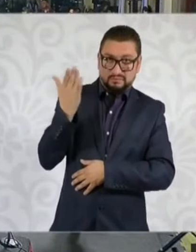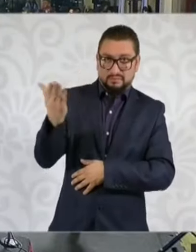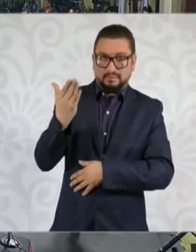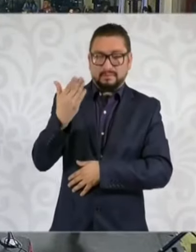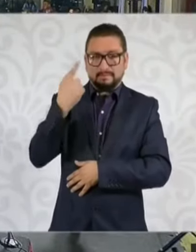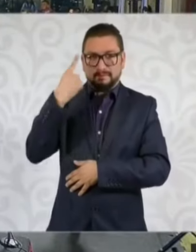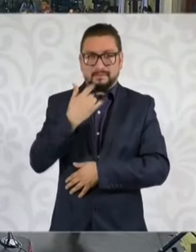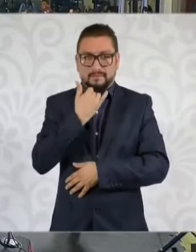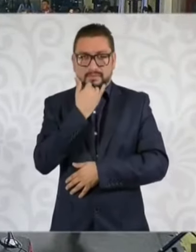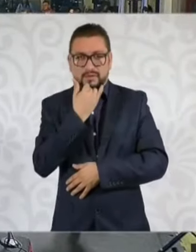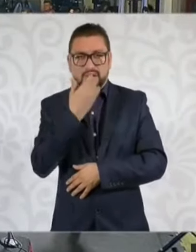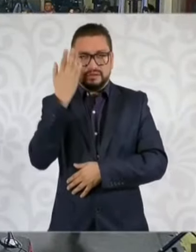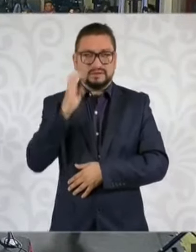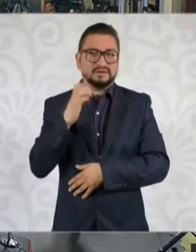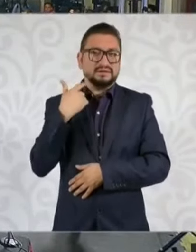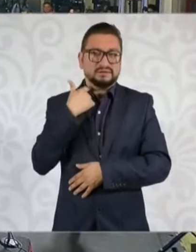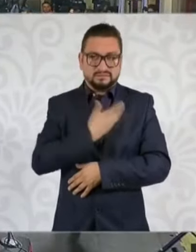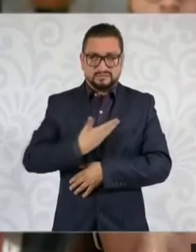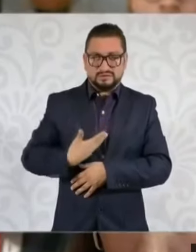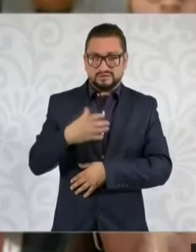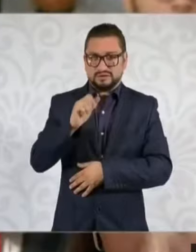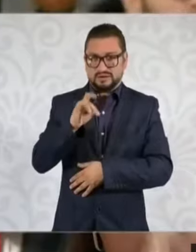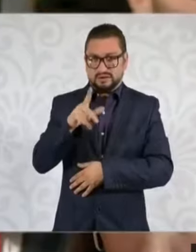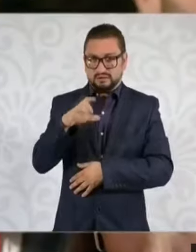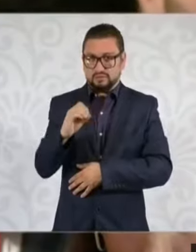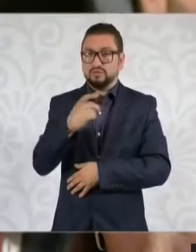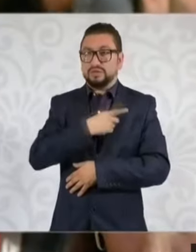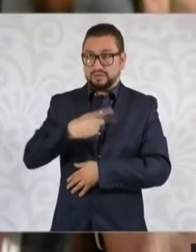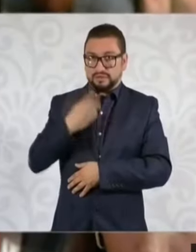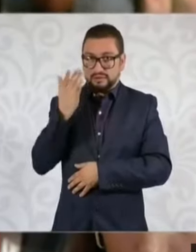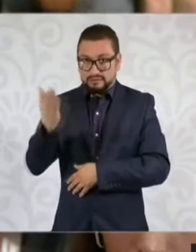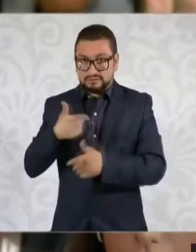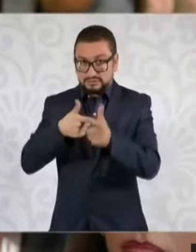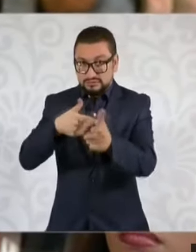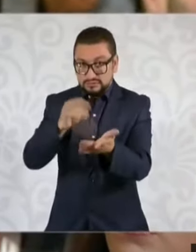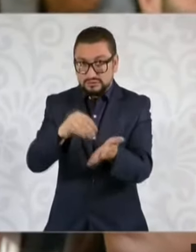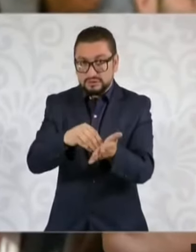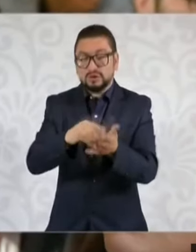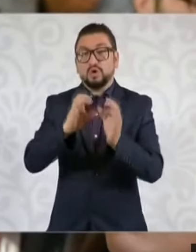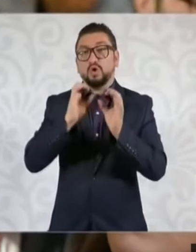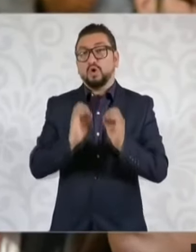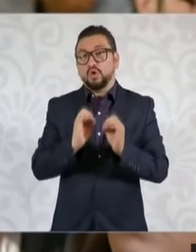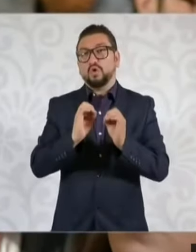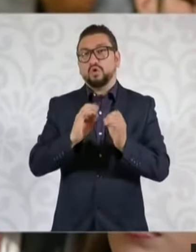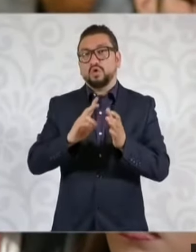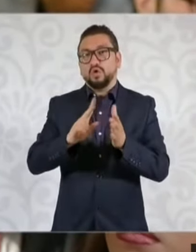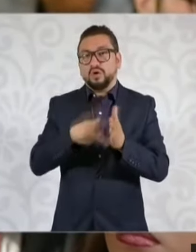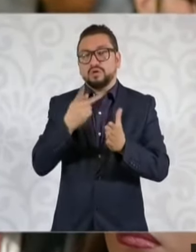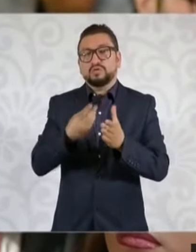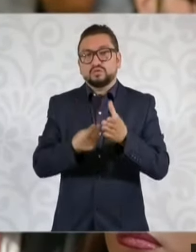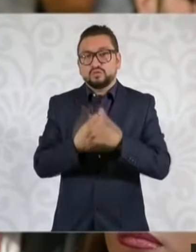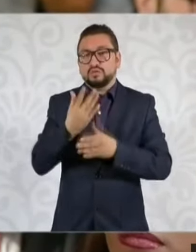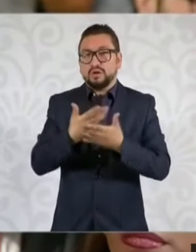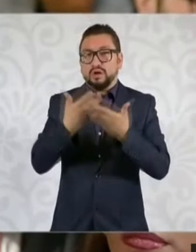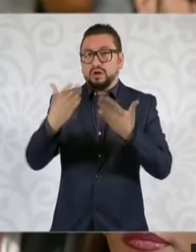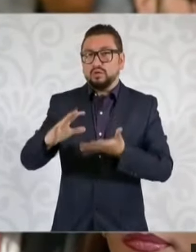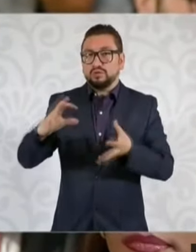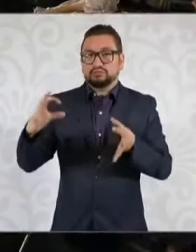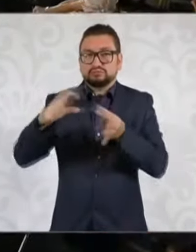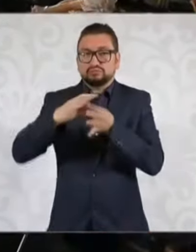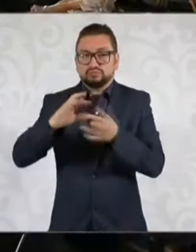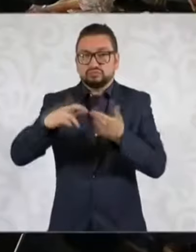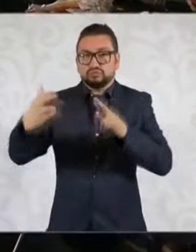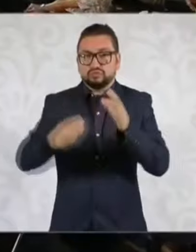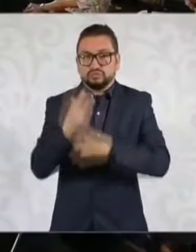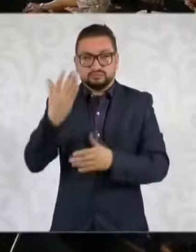solicitó el expresidente Andrés Manuel López Obrador o el nuevo canciller tejerá las nuevas relaciones con España?